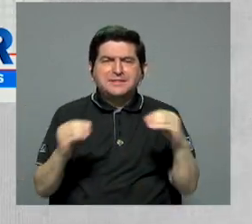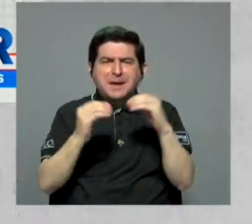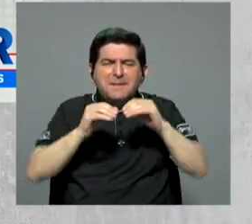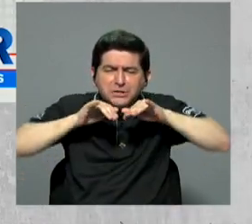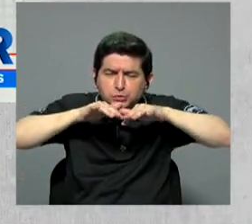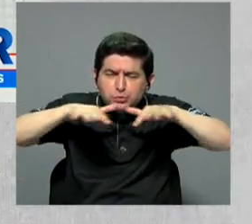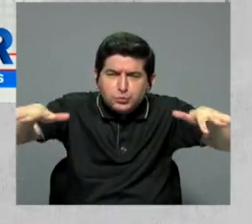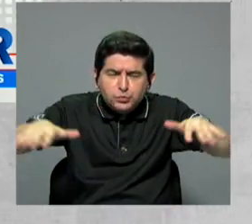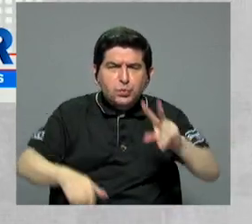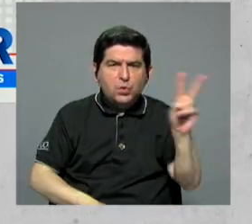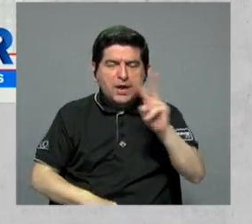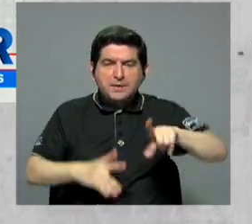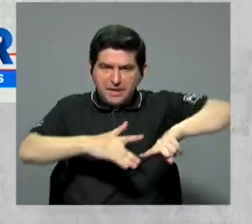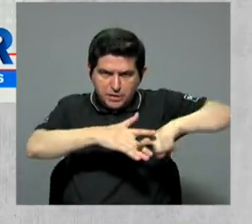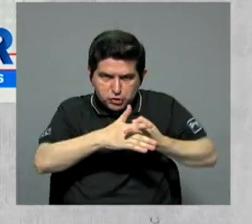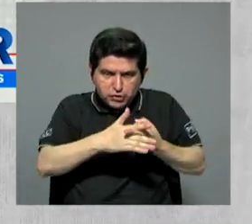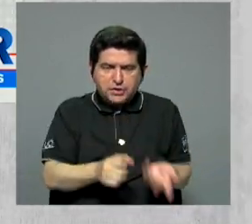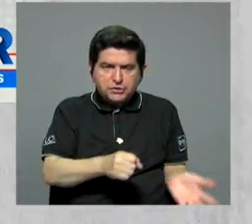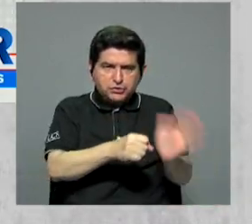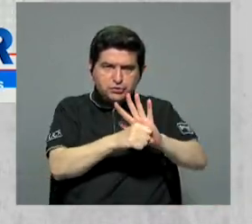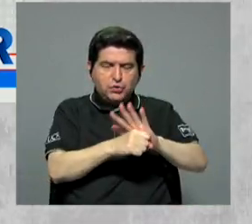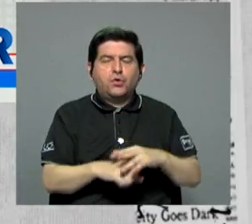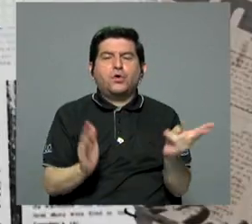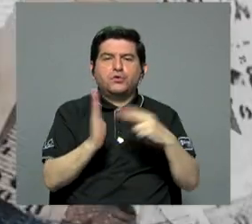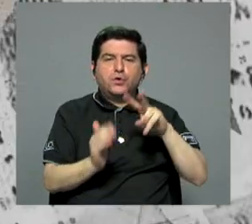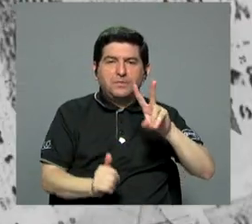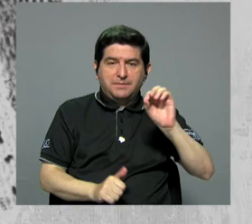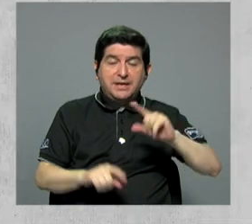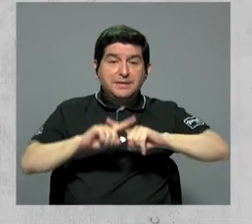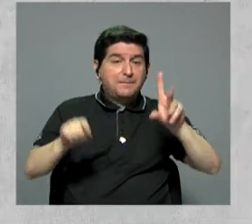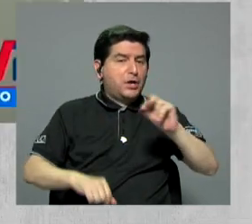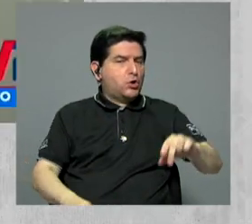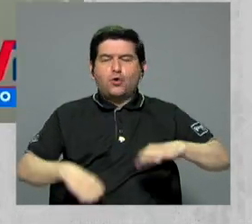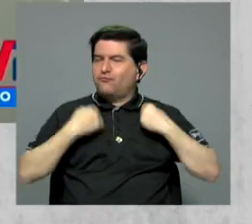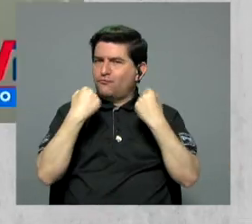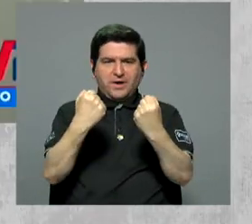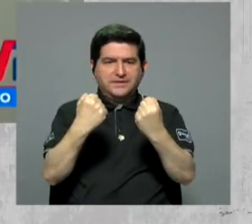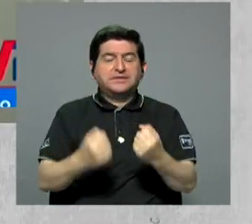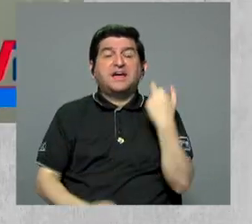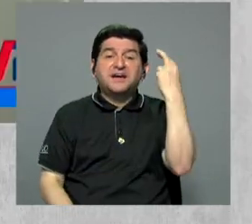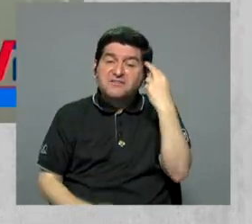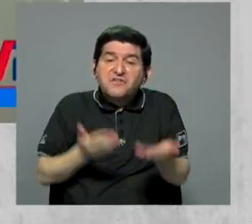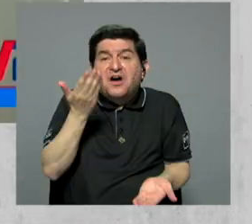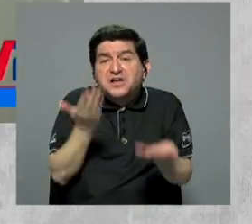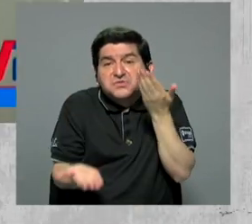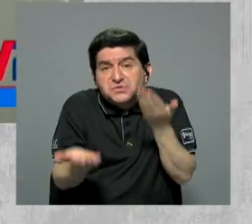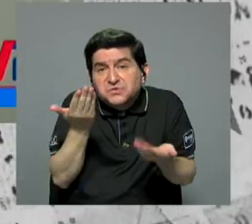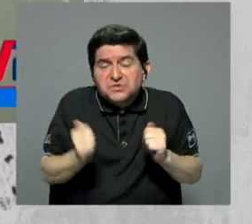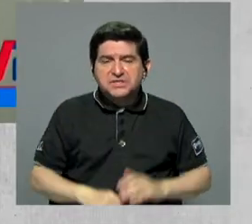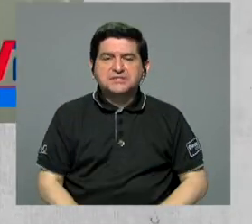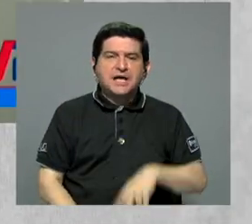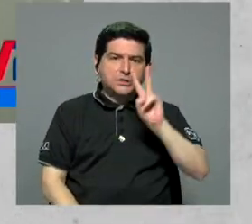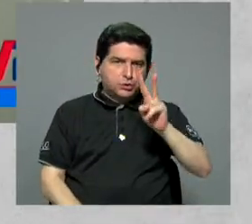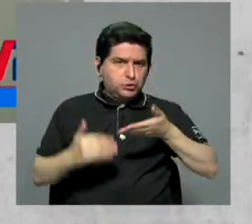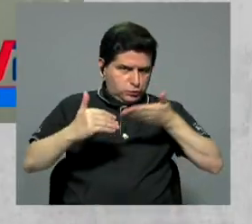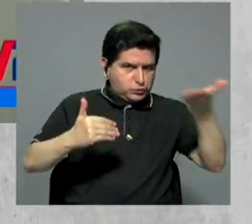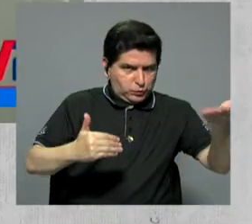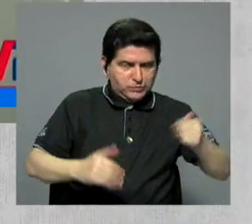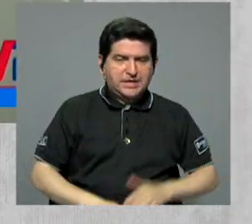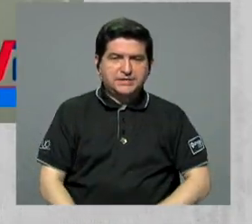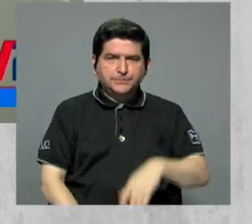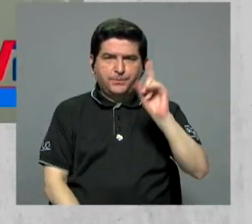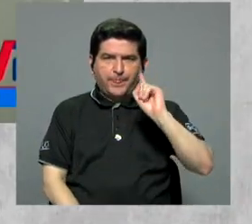contagiosa que el virus que detonó la pandemia en el 2020, pero no es tan fuerte. Puede deberse esencialmente a dos factores.